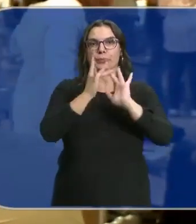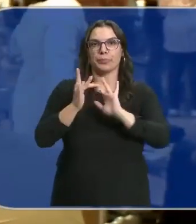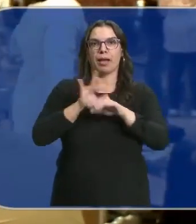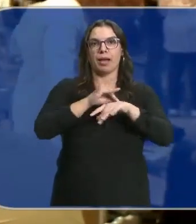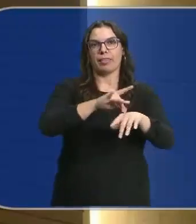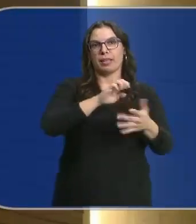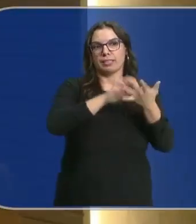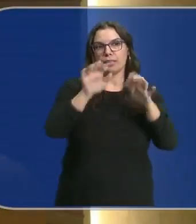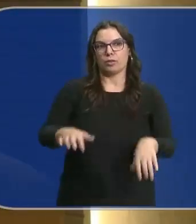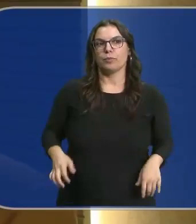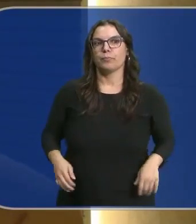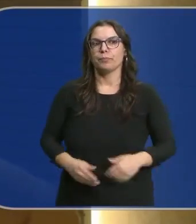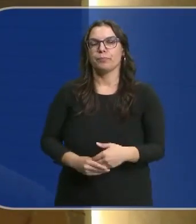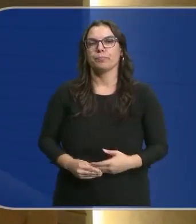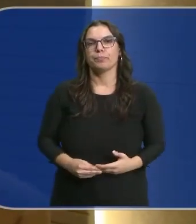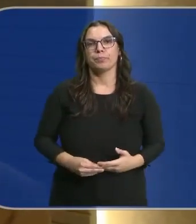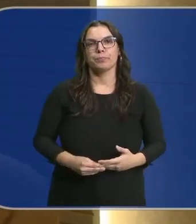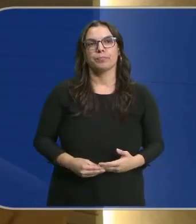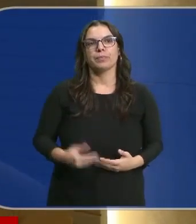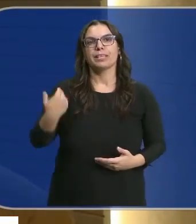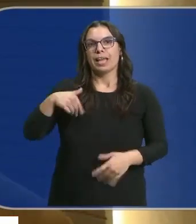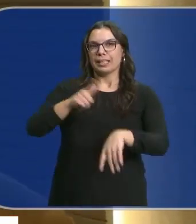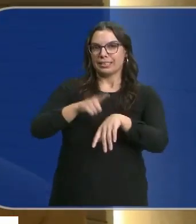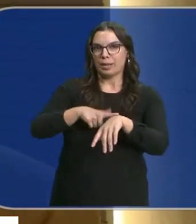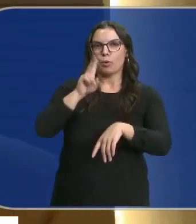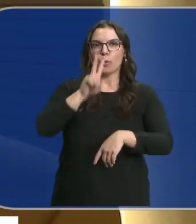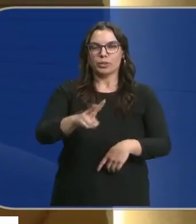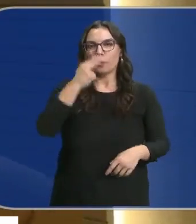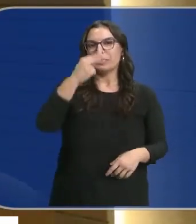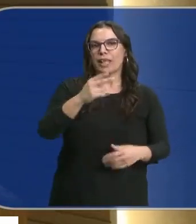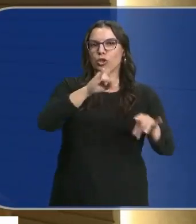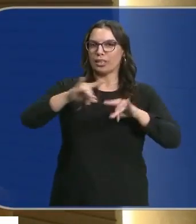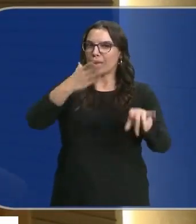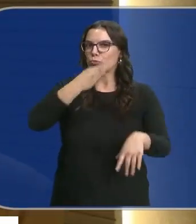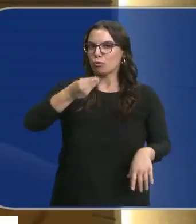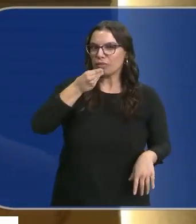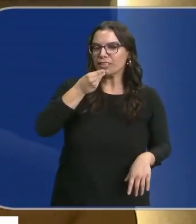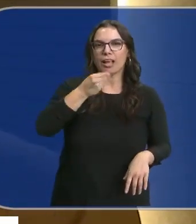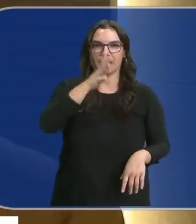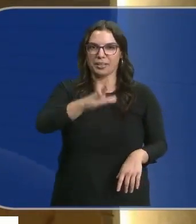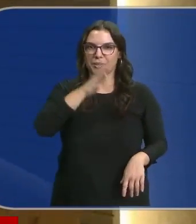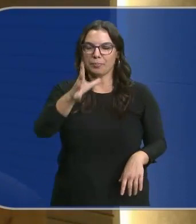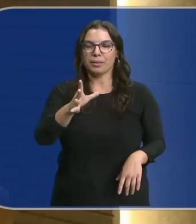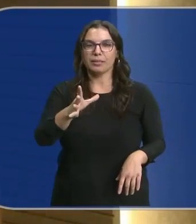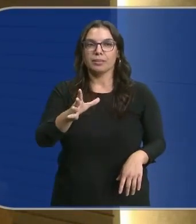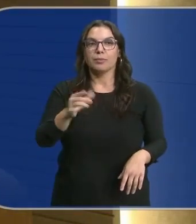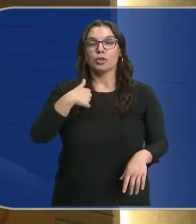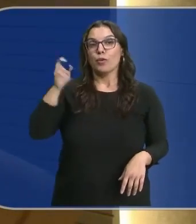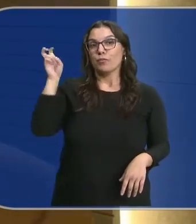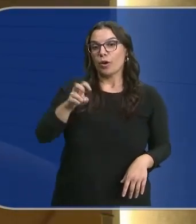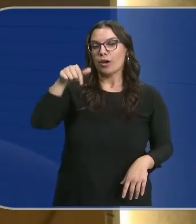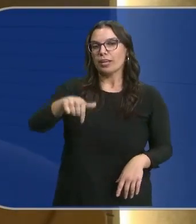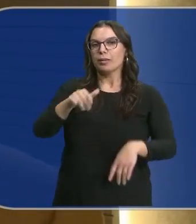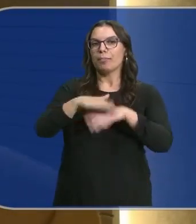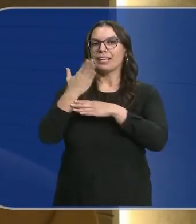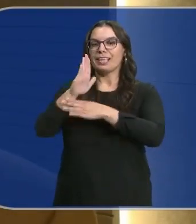agencias de viaje de Castilla y León. Y hemos tenido tiempo a ver vuestra tierra aquí, que es muy bonita y ha sido increíble, pero vengo aquí